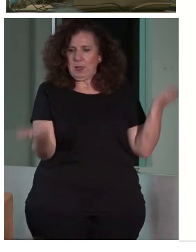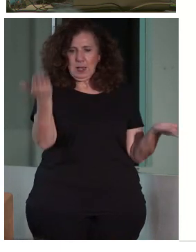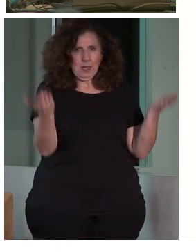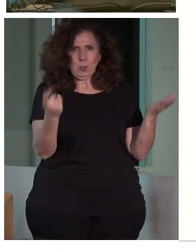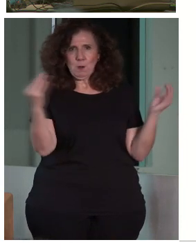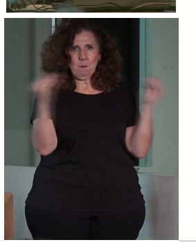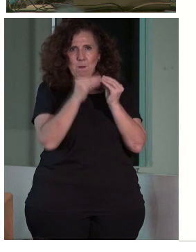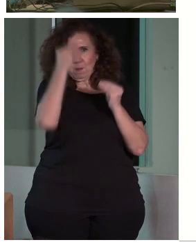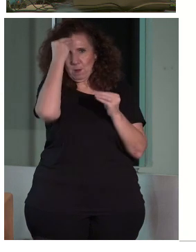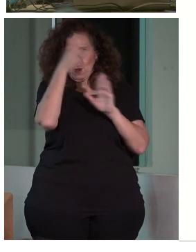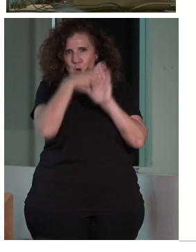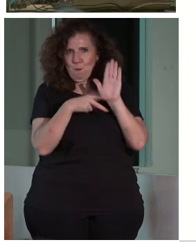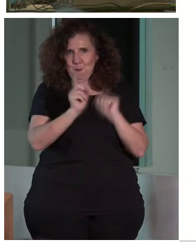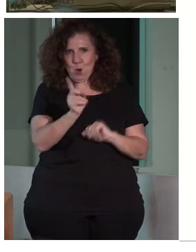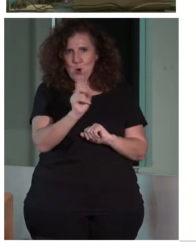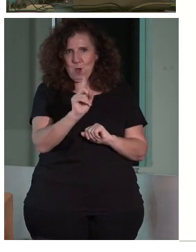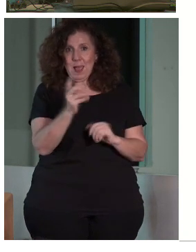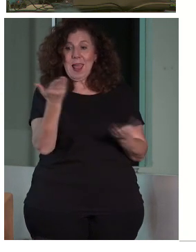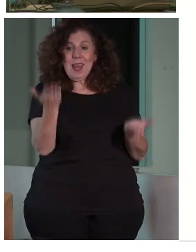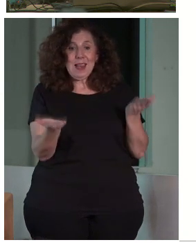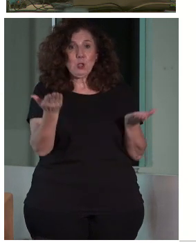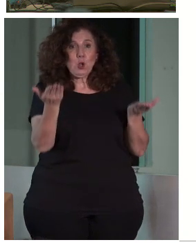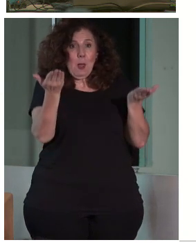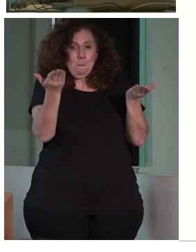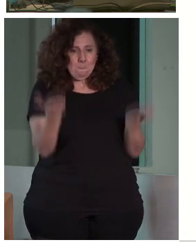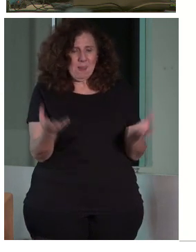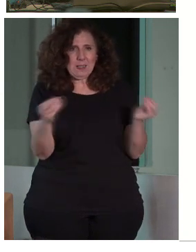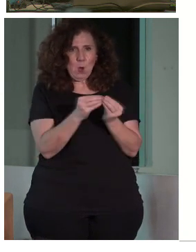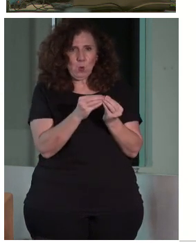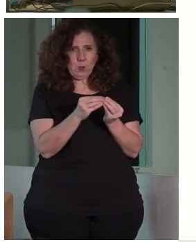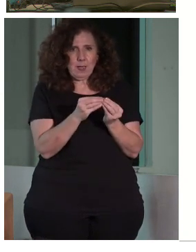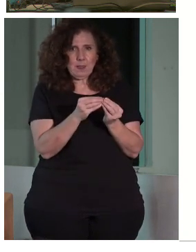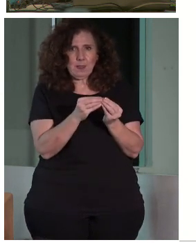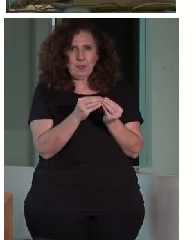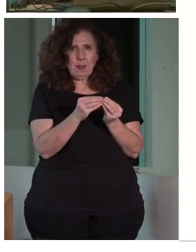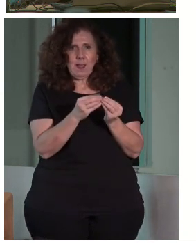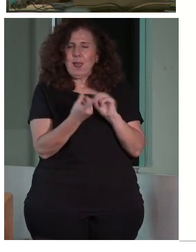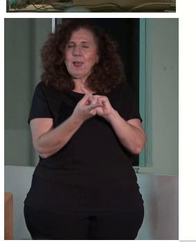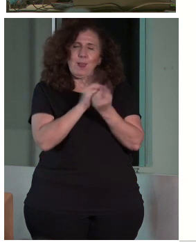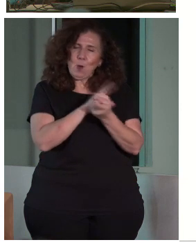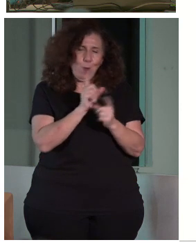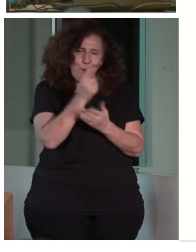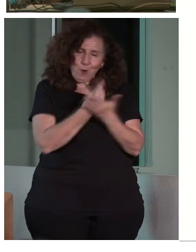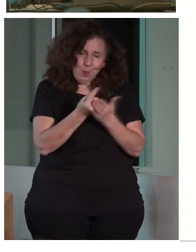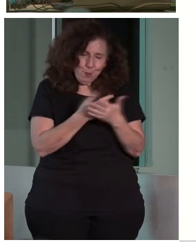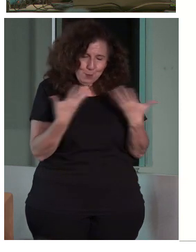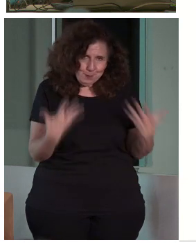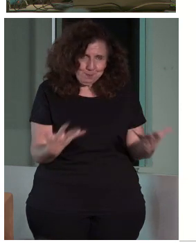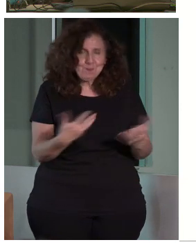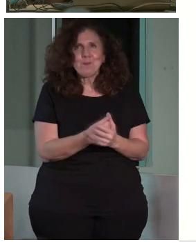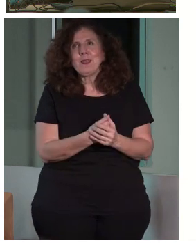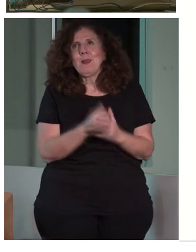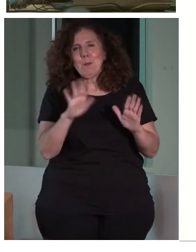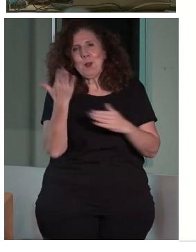la norma, no. Las dos pesan juntas y las dos se unen. No me lo entendió y no modificó el dibujo. Por lo tanto, yo lo